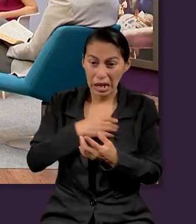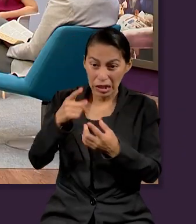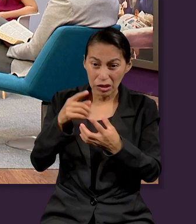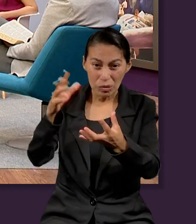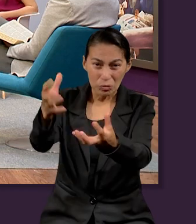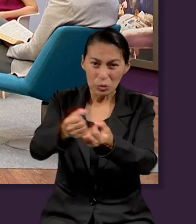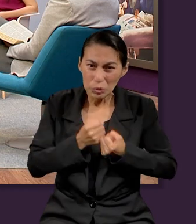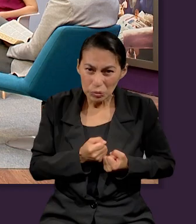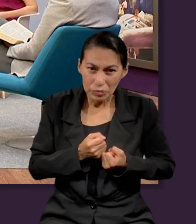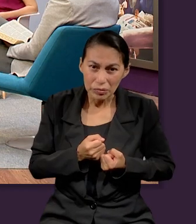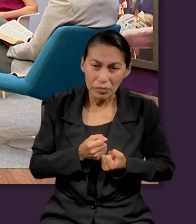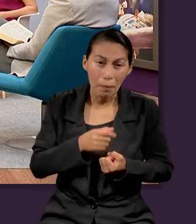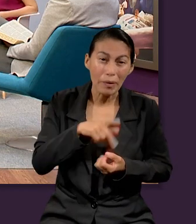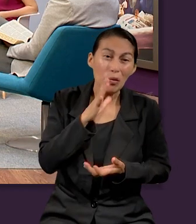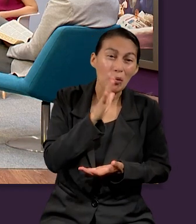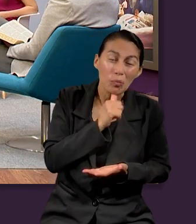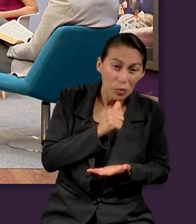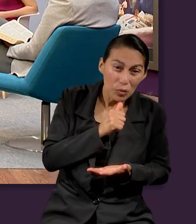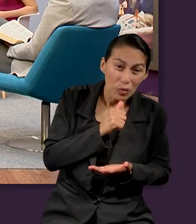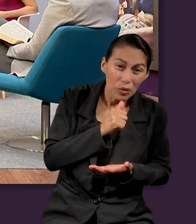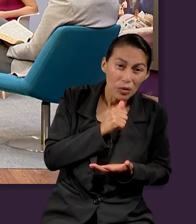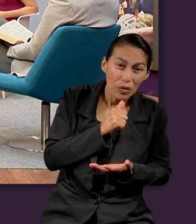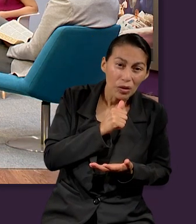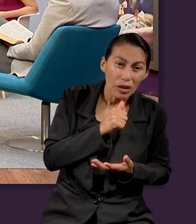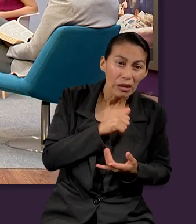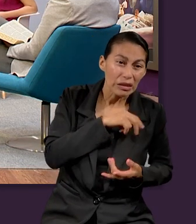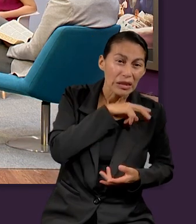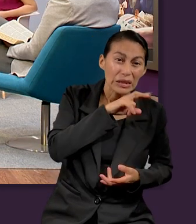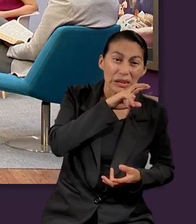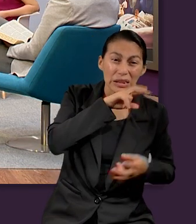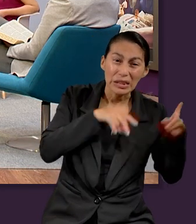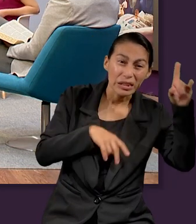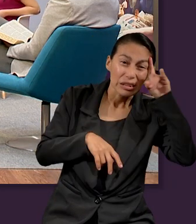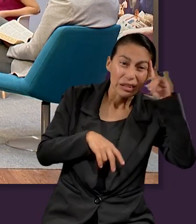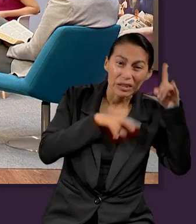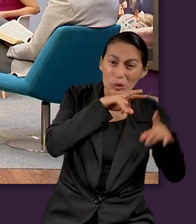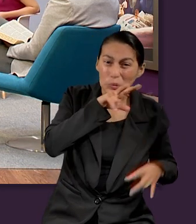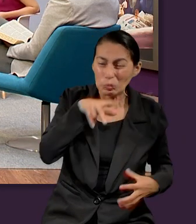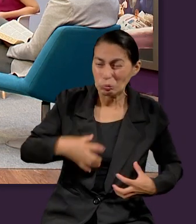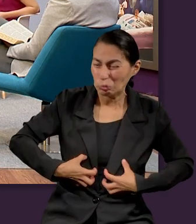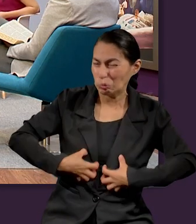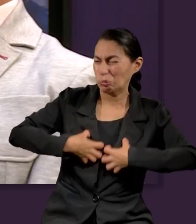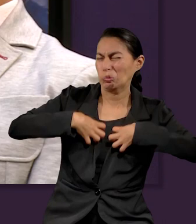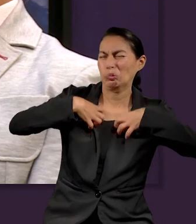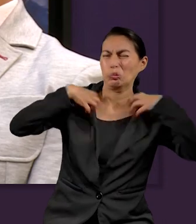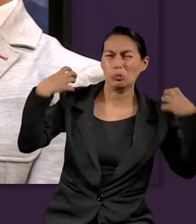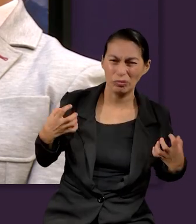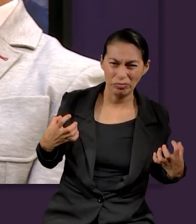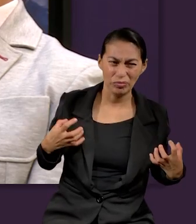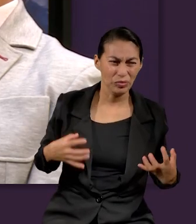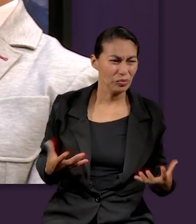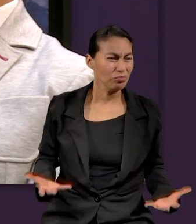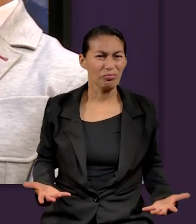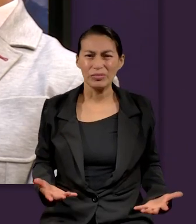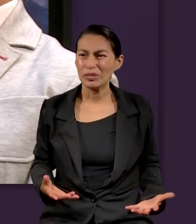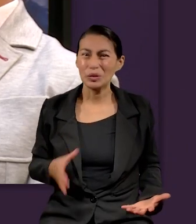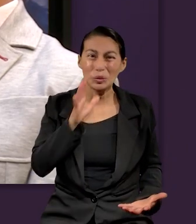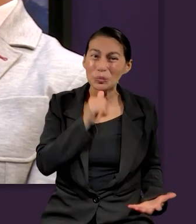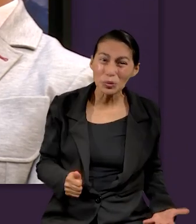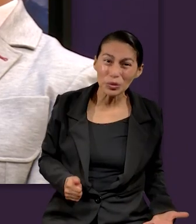arrebatado. Decimos en México, se le fue viva la paloma. Se quedó la víbora chillando. Se quedó el diablo enojado.